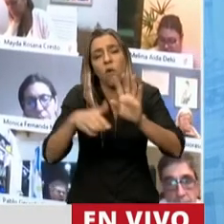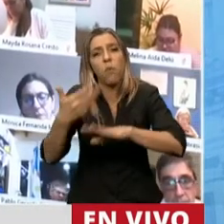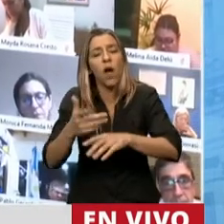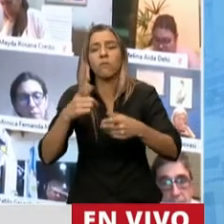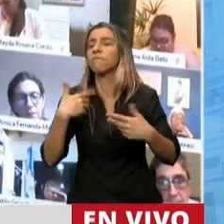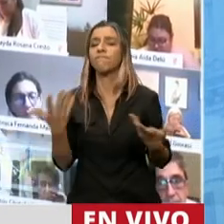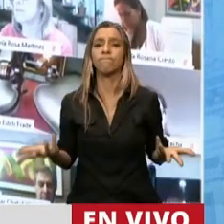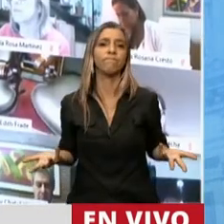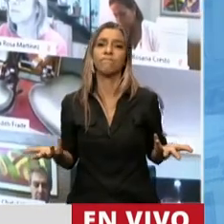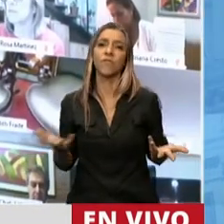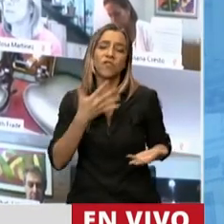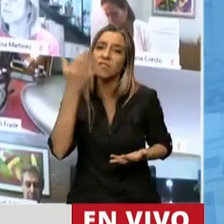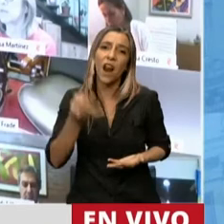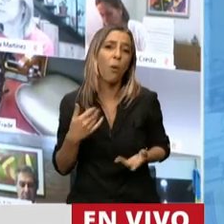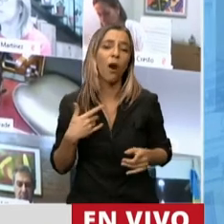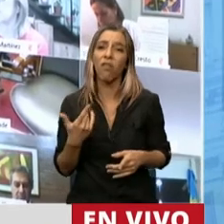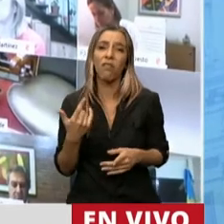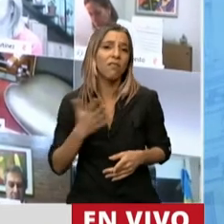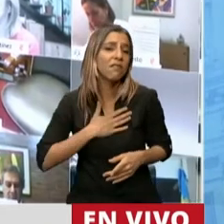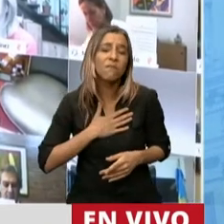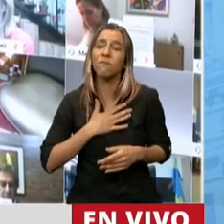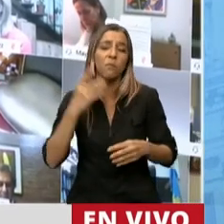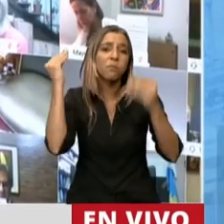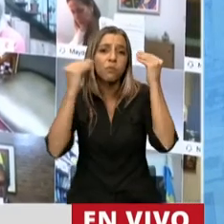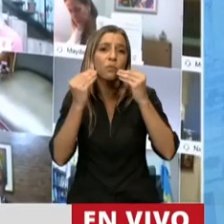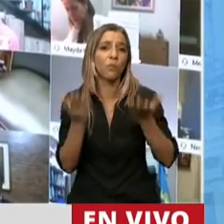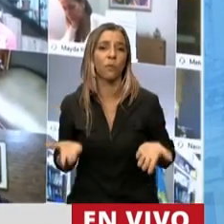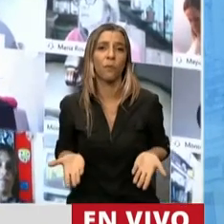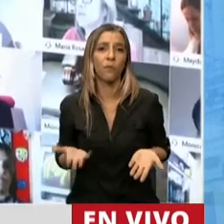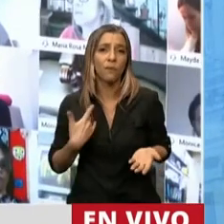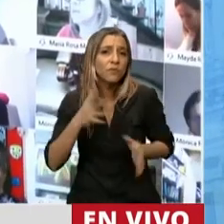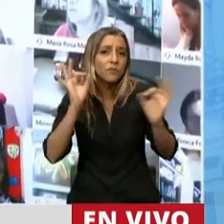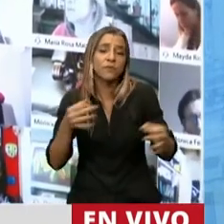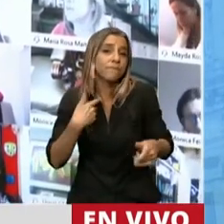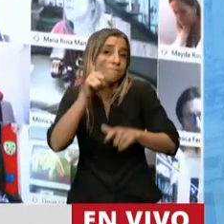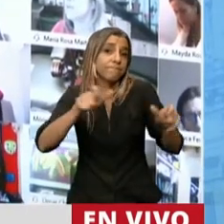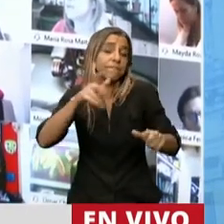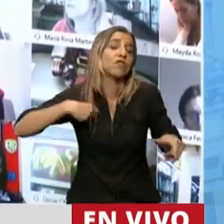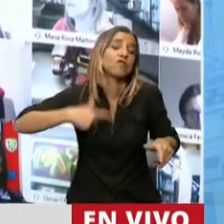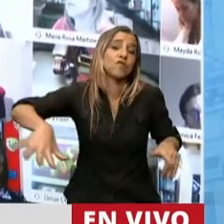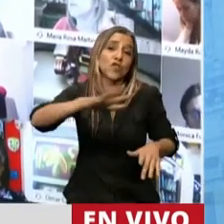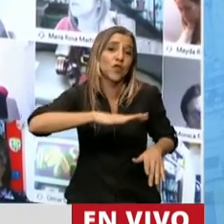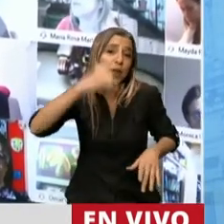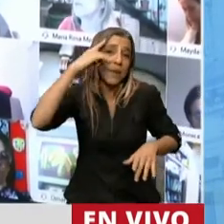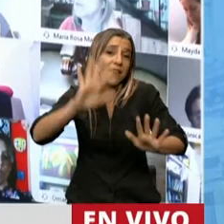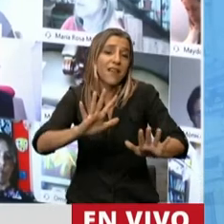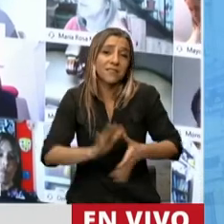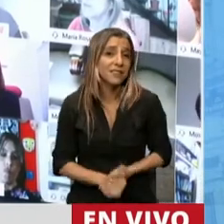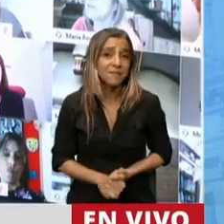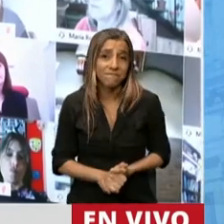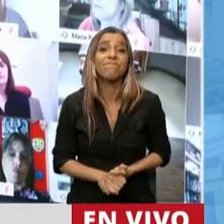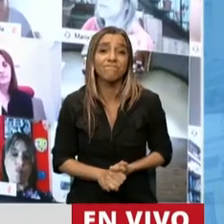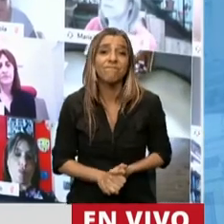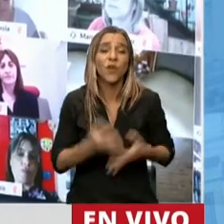quiero dejar expresada esta preocupación. Porque es la que percibe gran parte de la sociedad. Que atraviesa momentos de